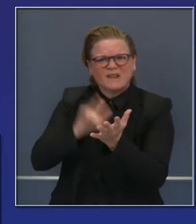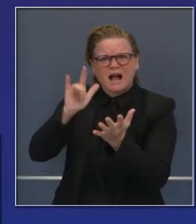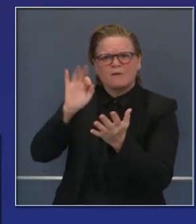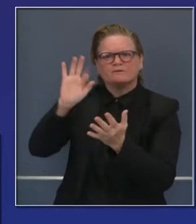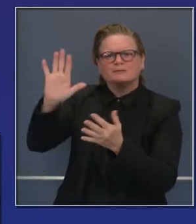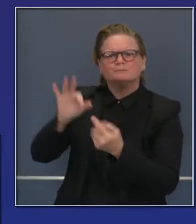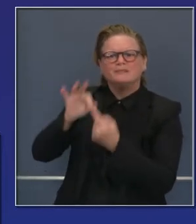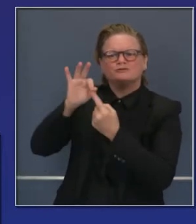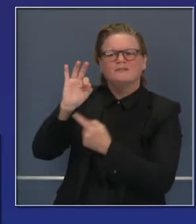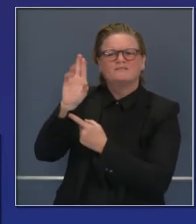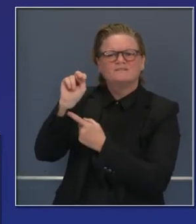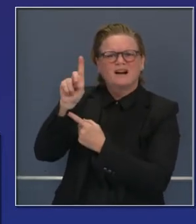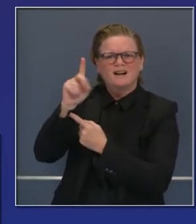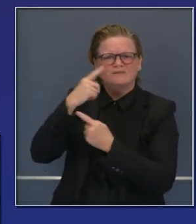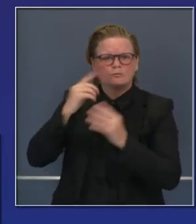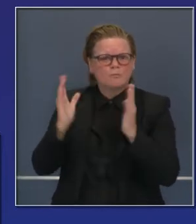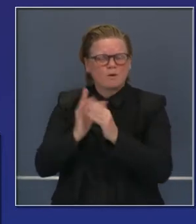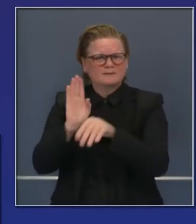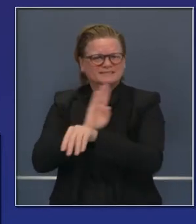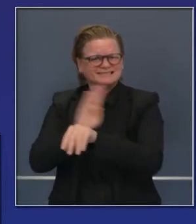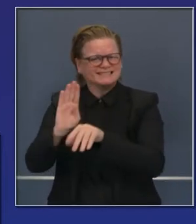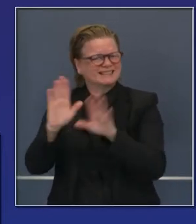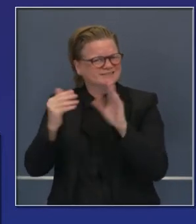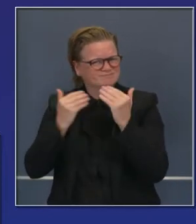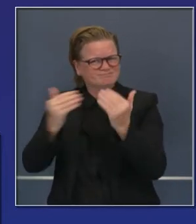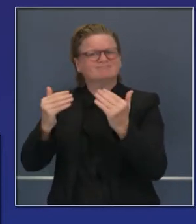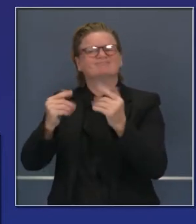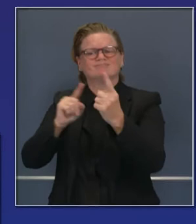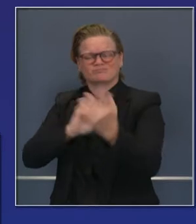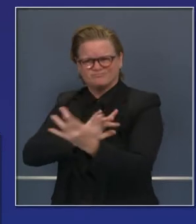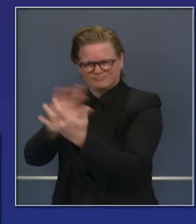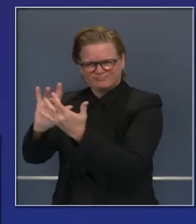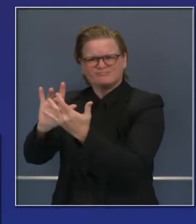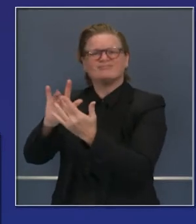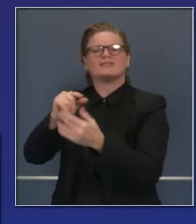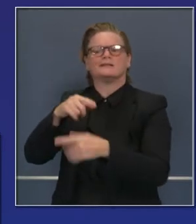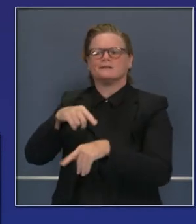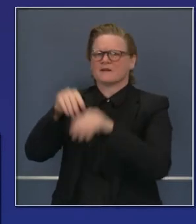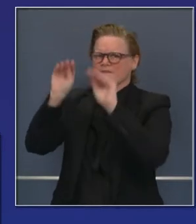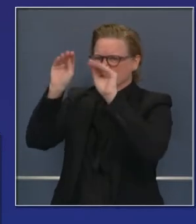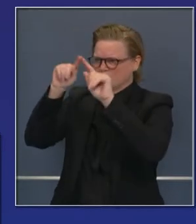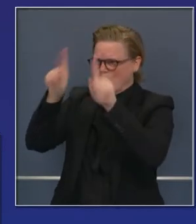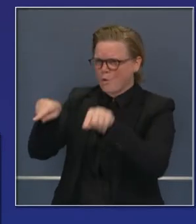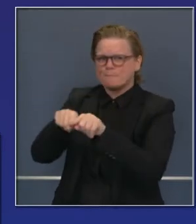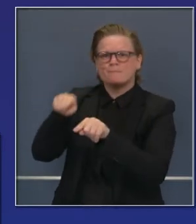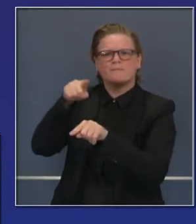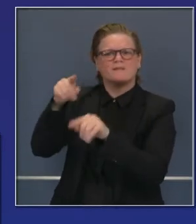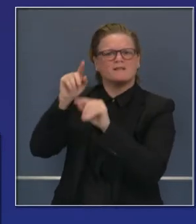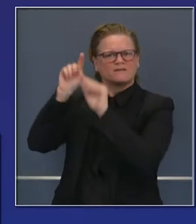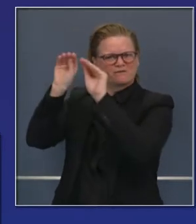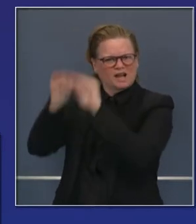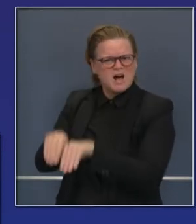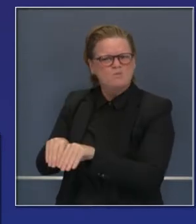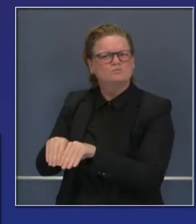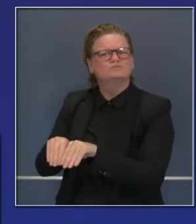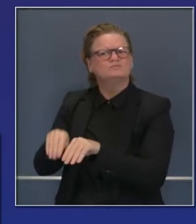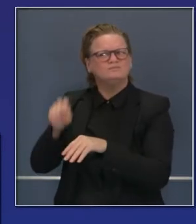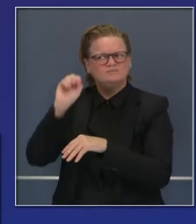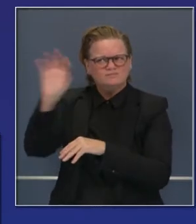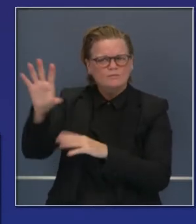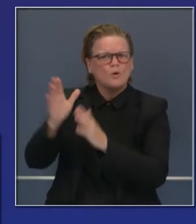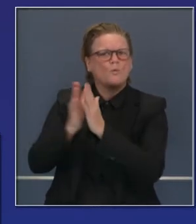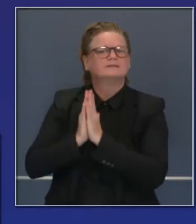programas. Quiero dar gracias a líderes de la legislatura por su introspección, su consejo, su